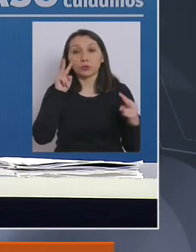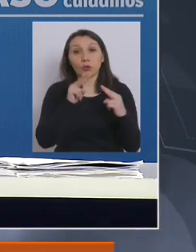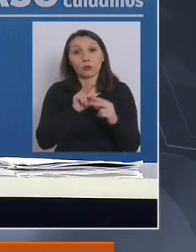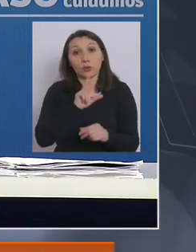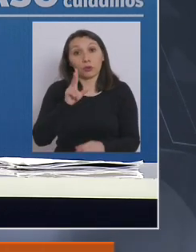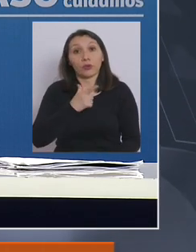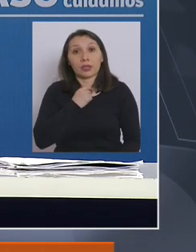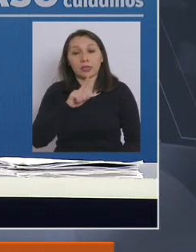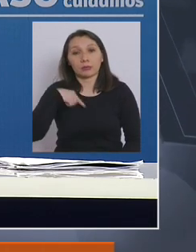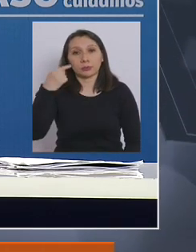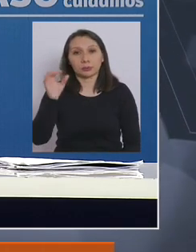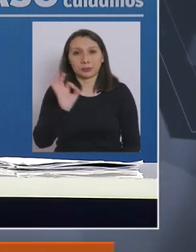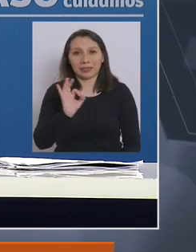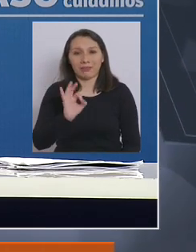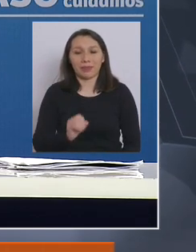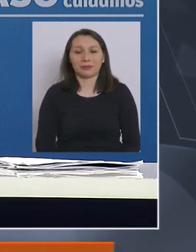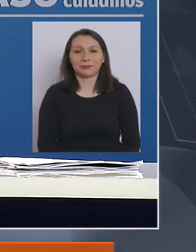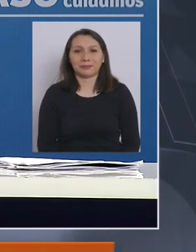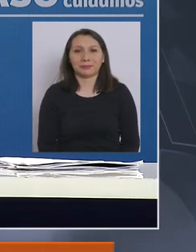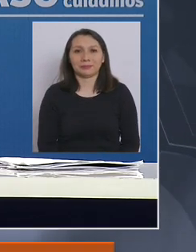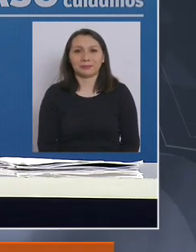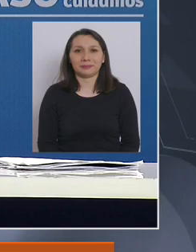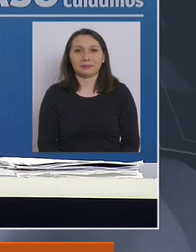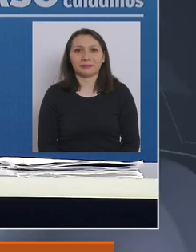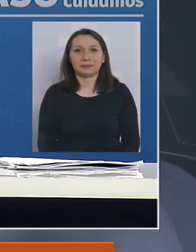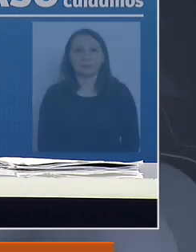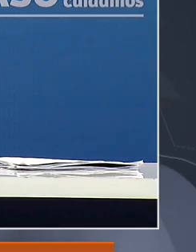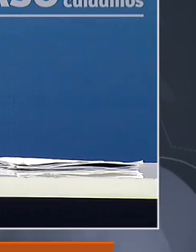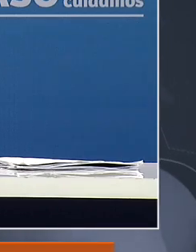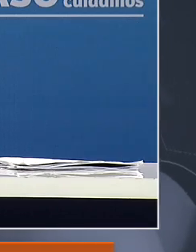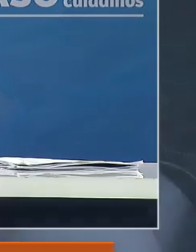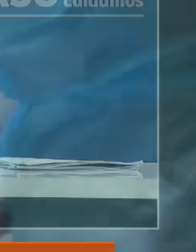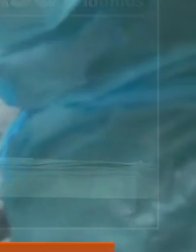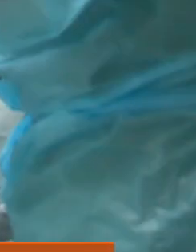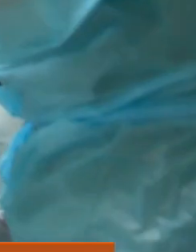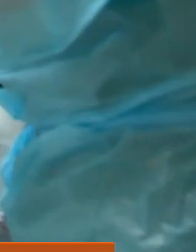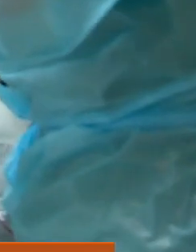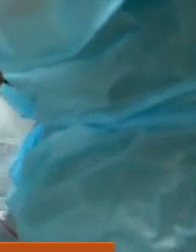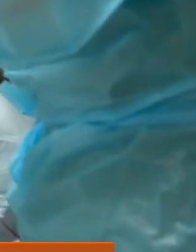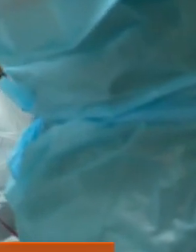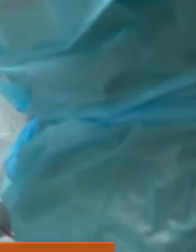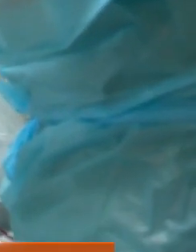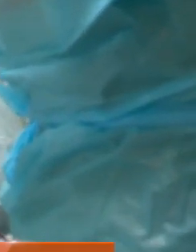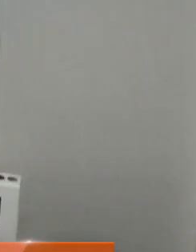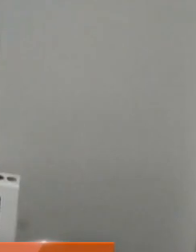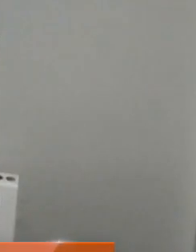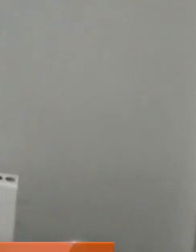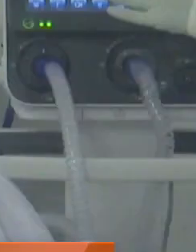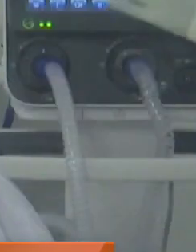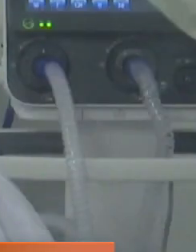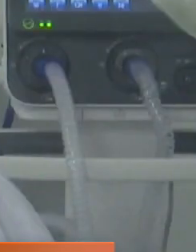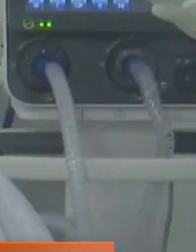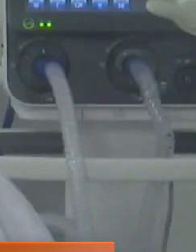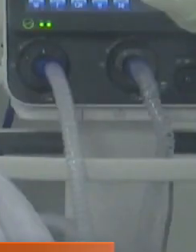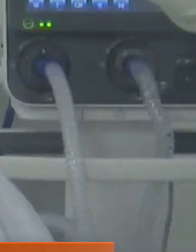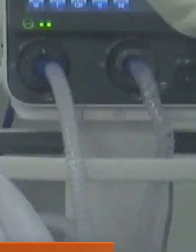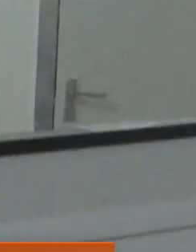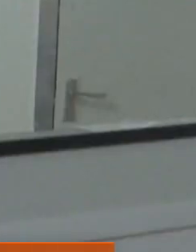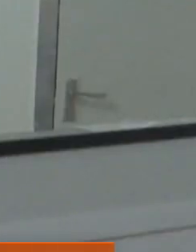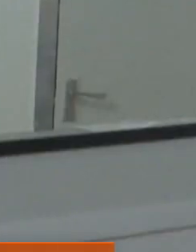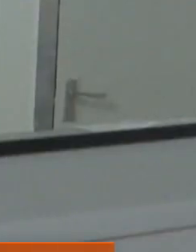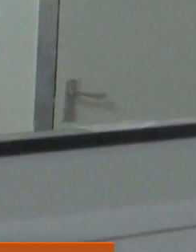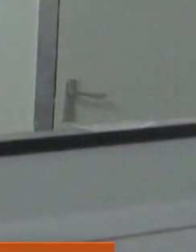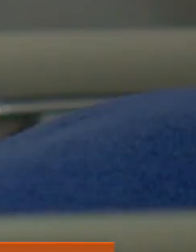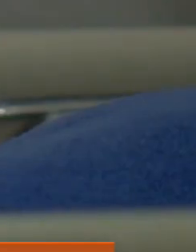si Dios quiere el día sábado. Las palabras entonces de las autoridades de salud con respecto a este nuevo informe COVID